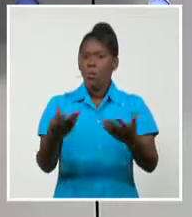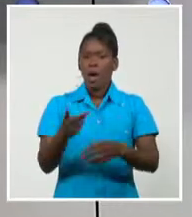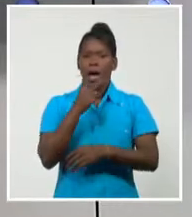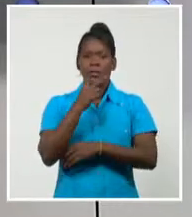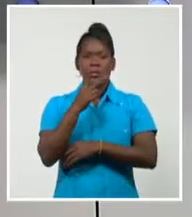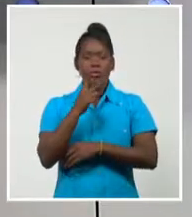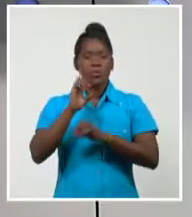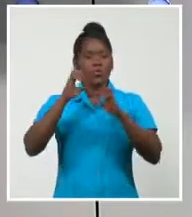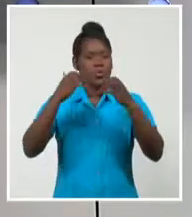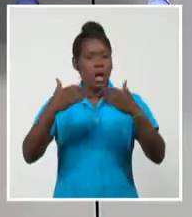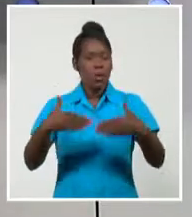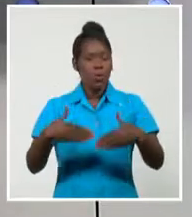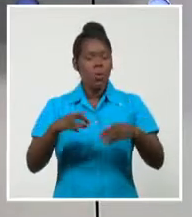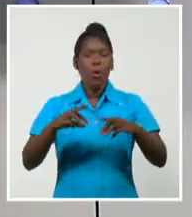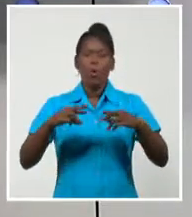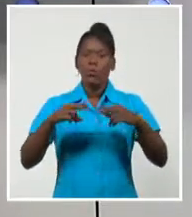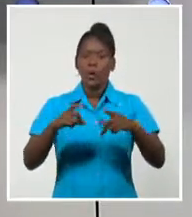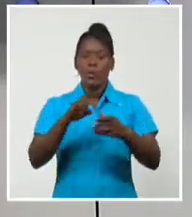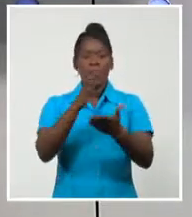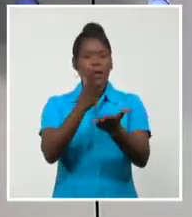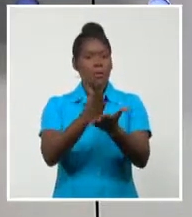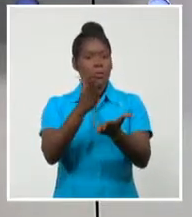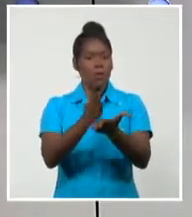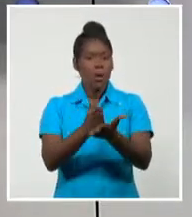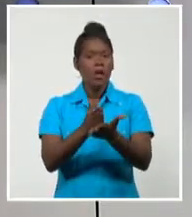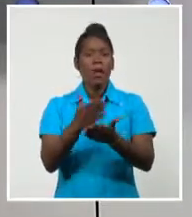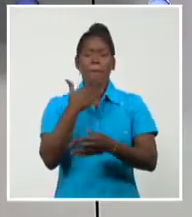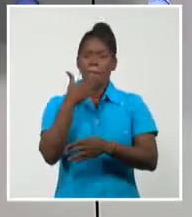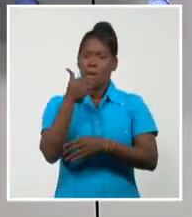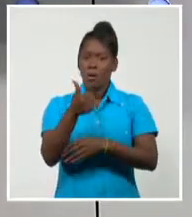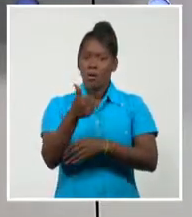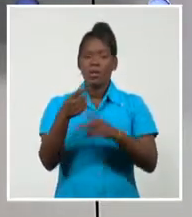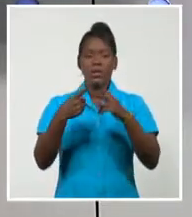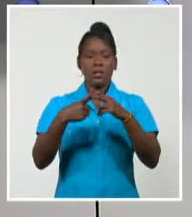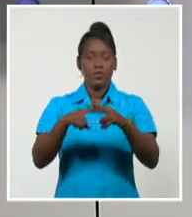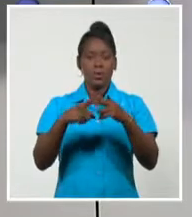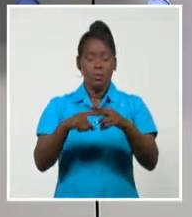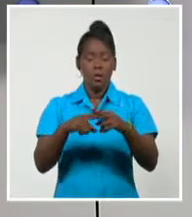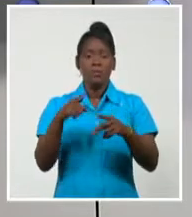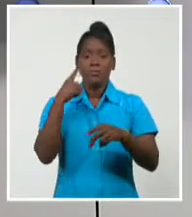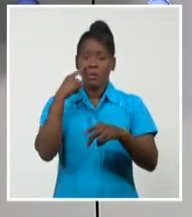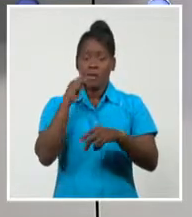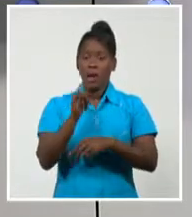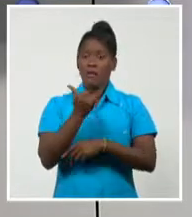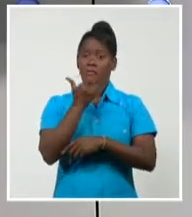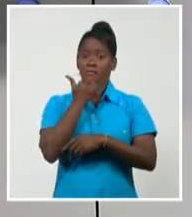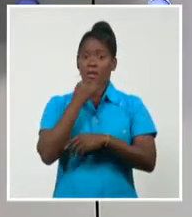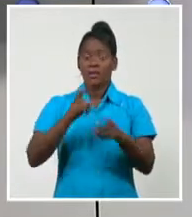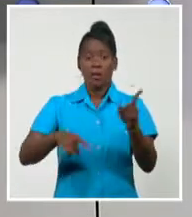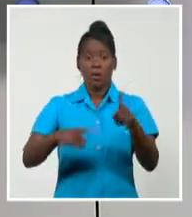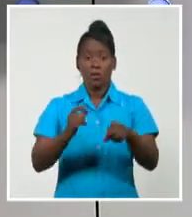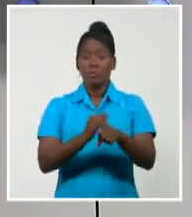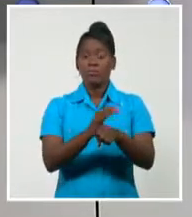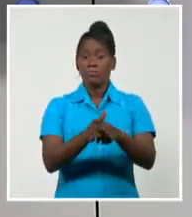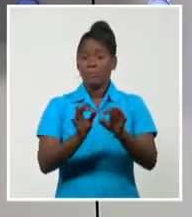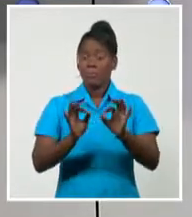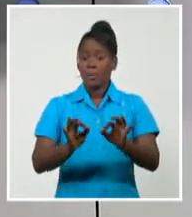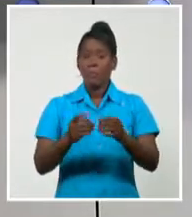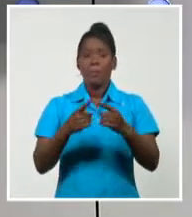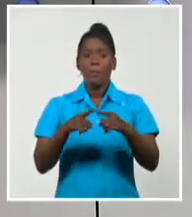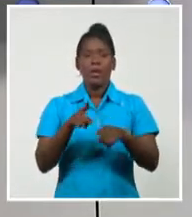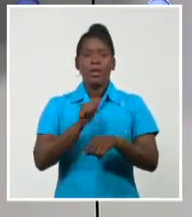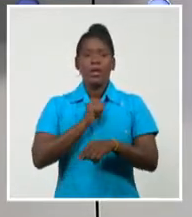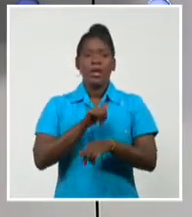educación, que también ha sido muy afectada durante la pandemia. Aclaró que no será un gobierno partidista, sino plural, con la meta